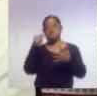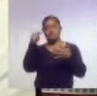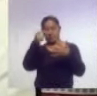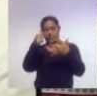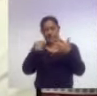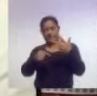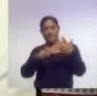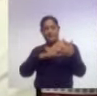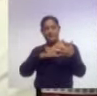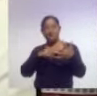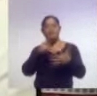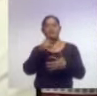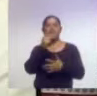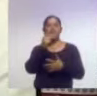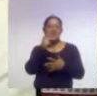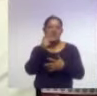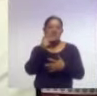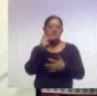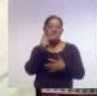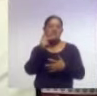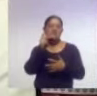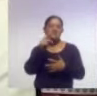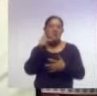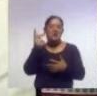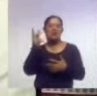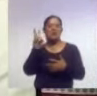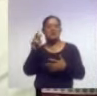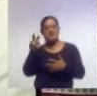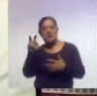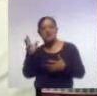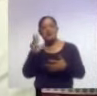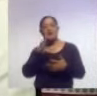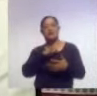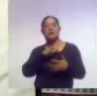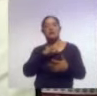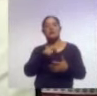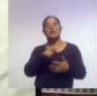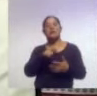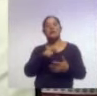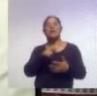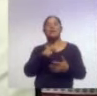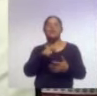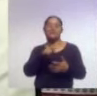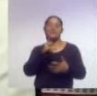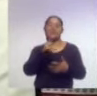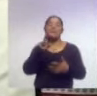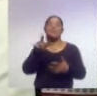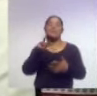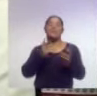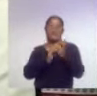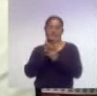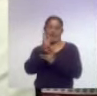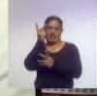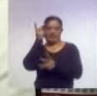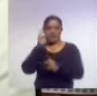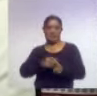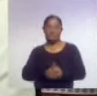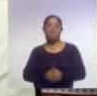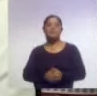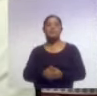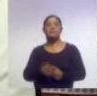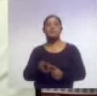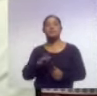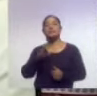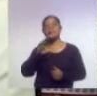pequeñas. De hecho, es considerado una proteína vegetal y se encuentra